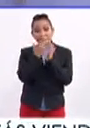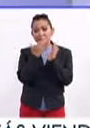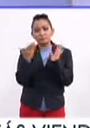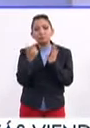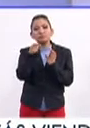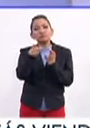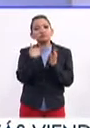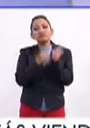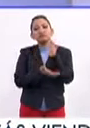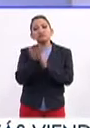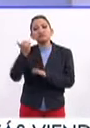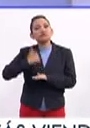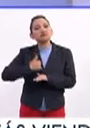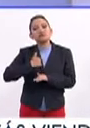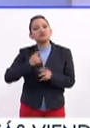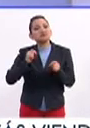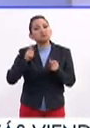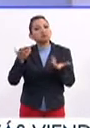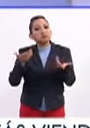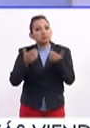Cuéntanos, ¿cómo te fue allá en Canadá?